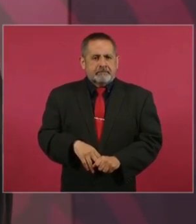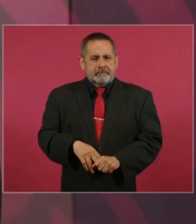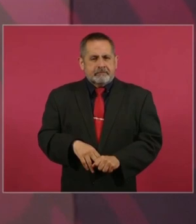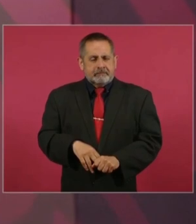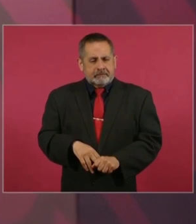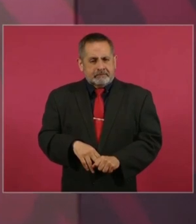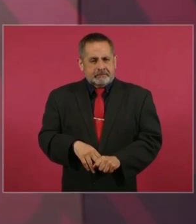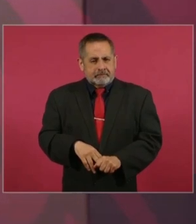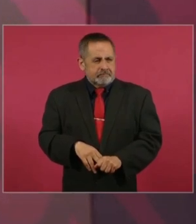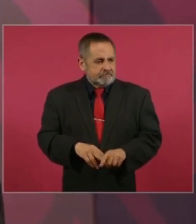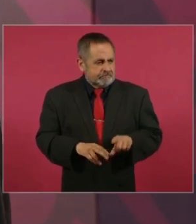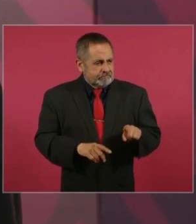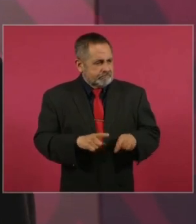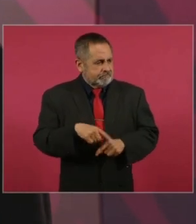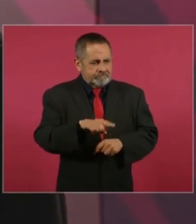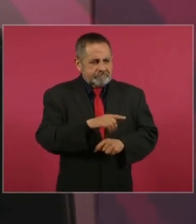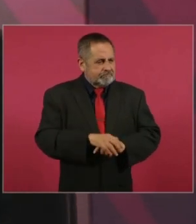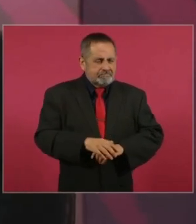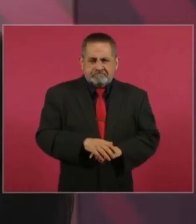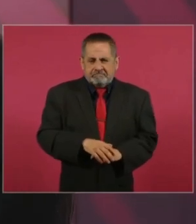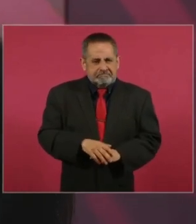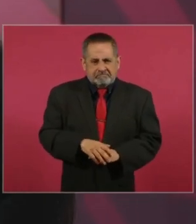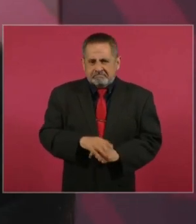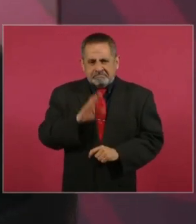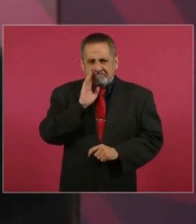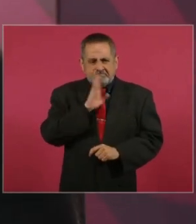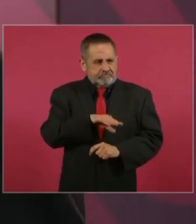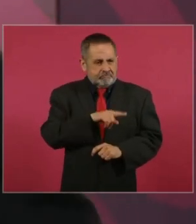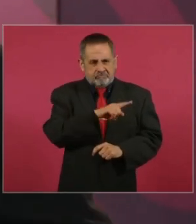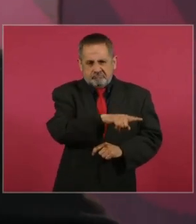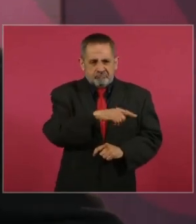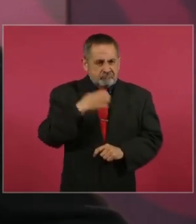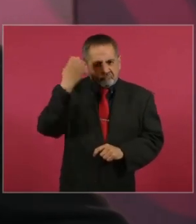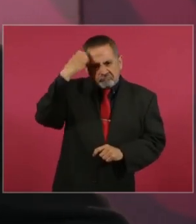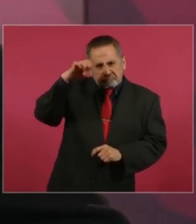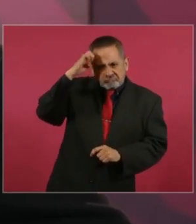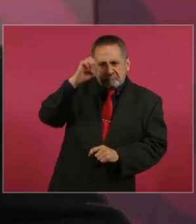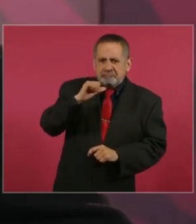malos e inexpertos.